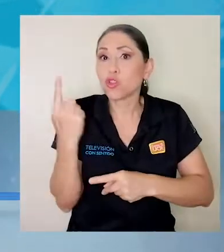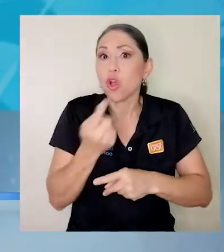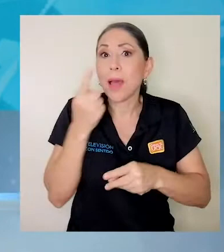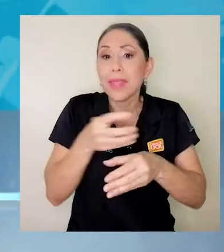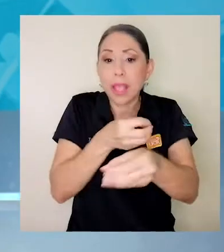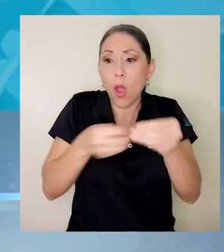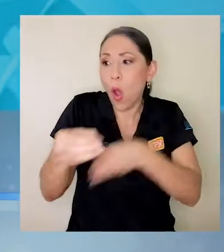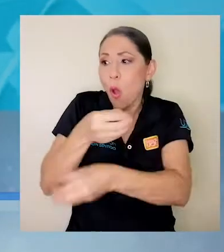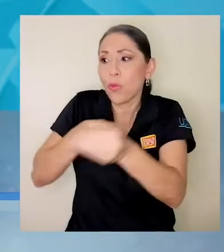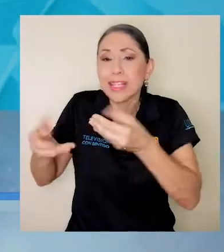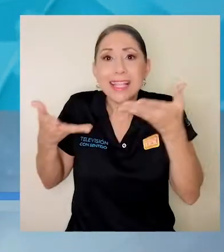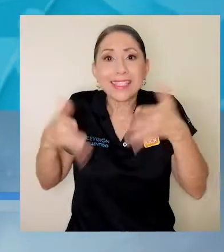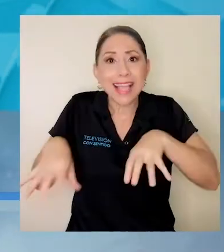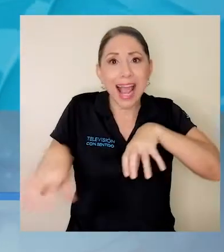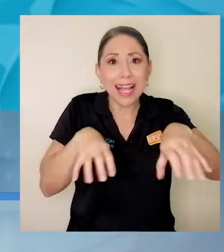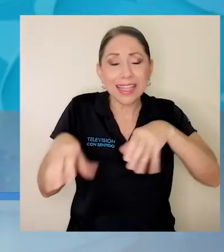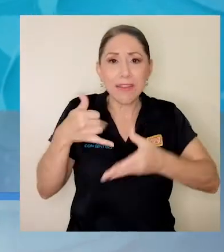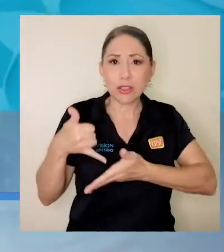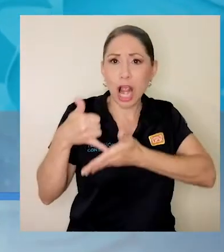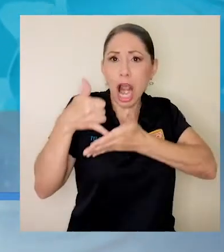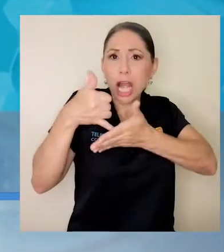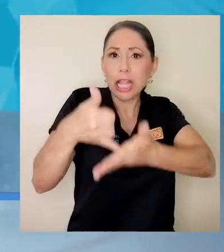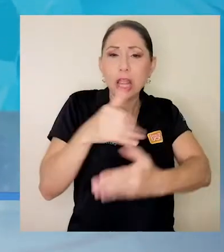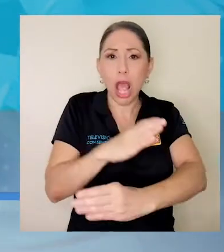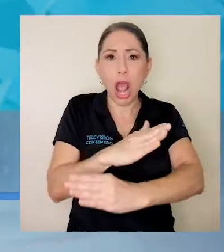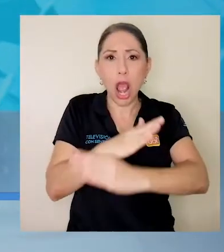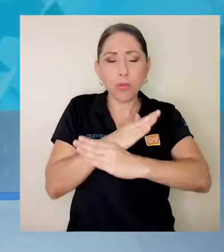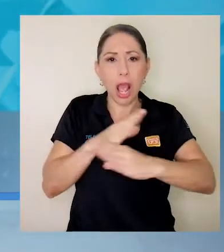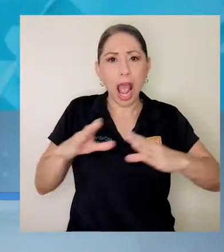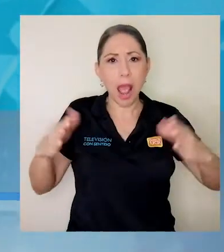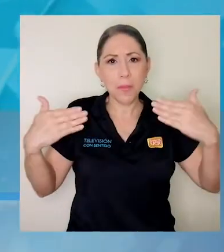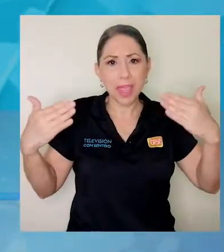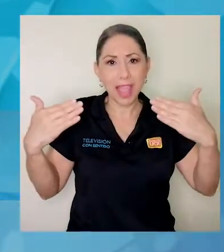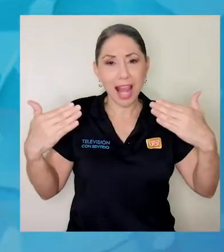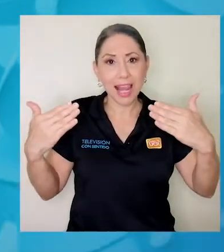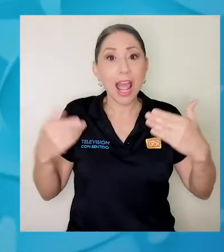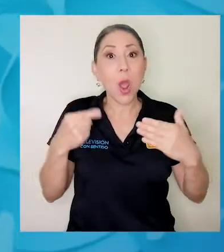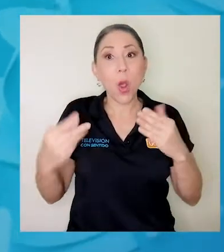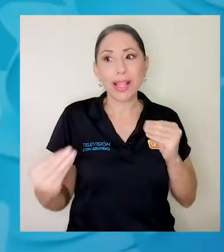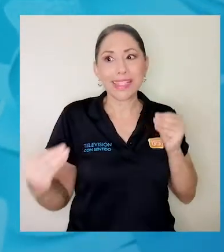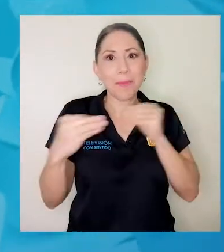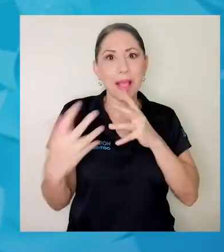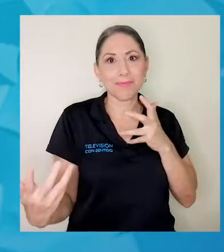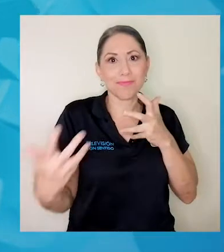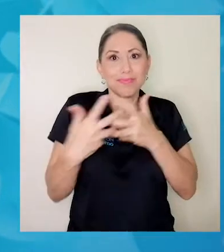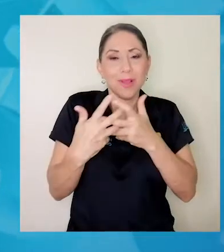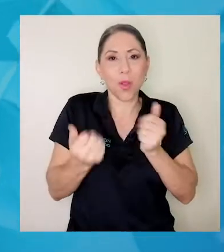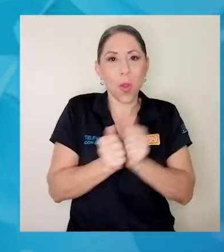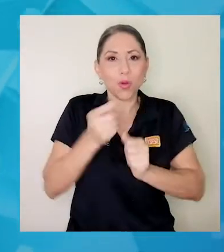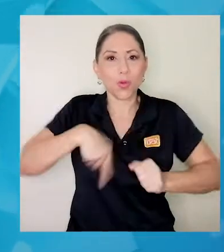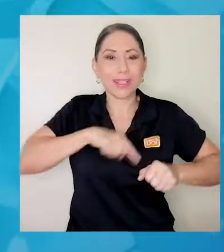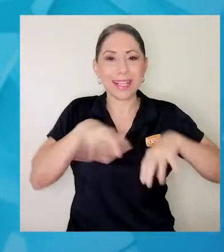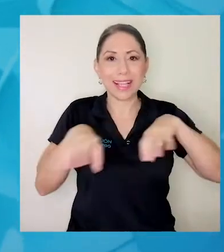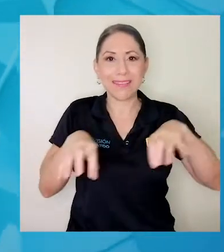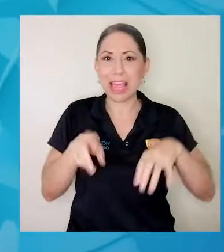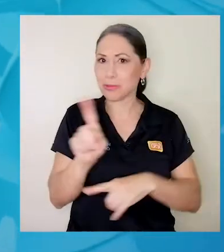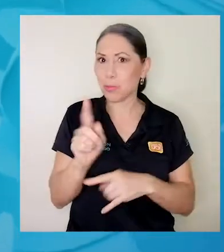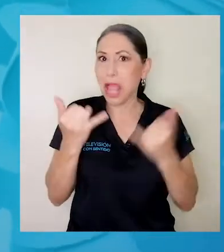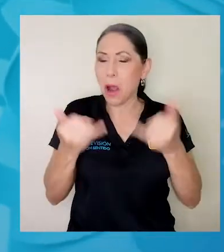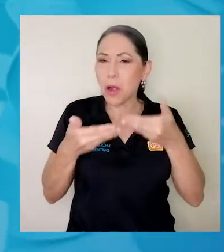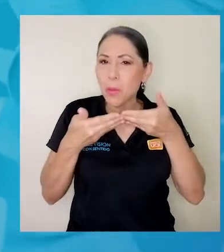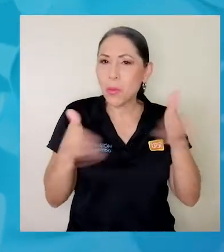unidades que tenemos activas ya dentro del galardón ambiental o que están más afín a actividades nuestras sino a toda la comunidad